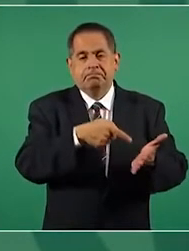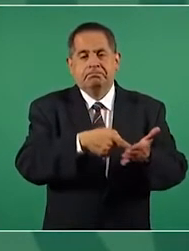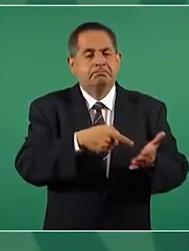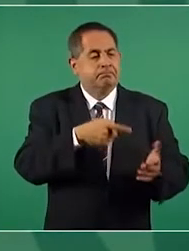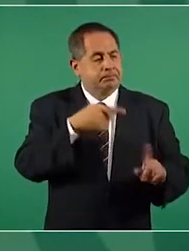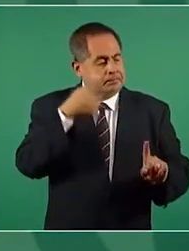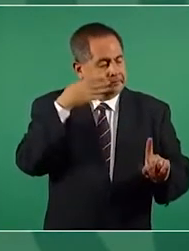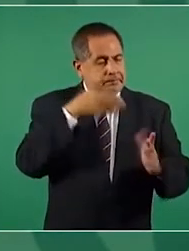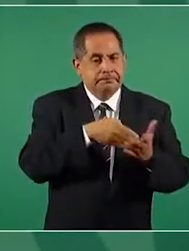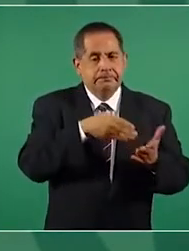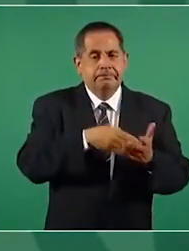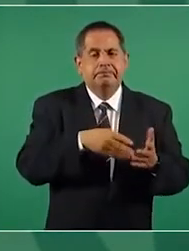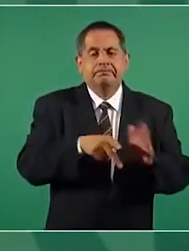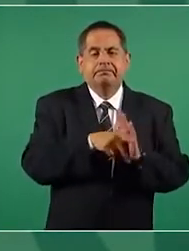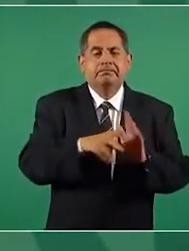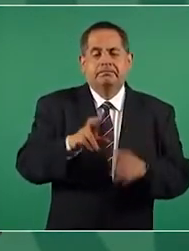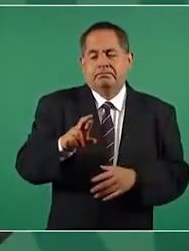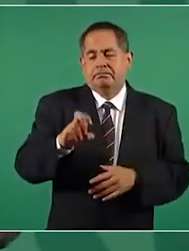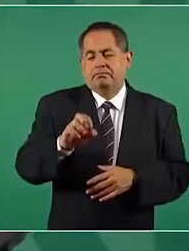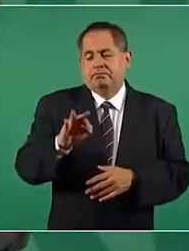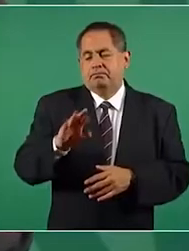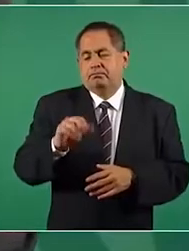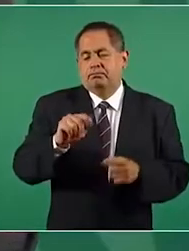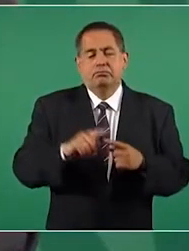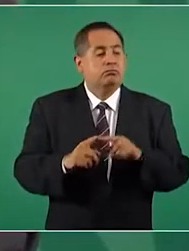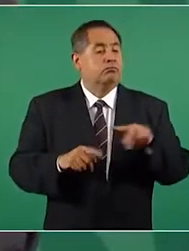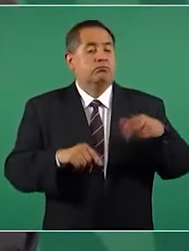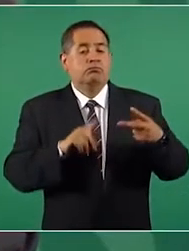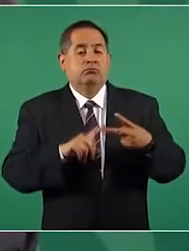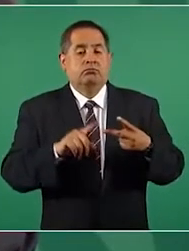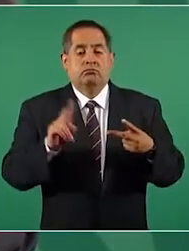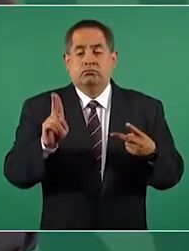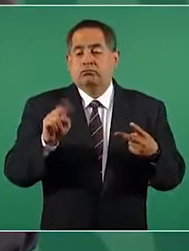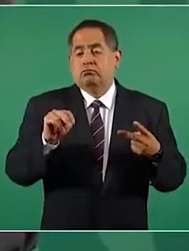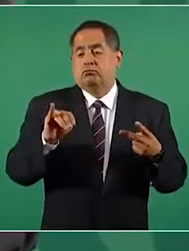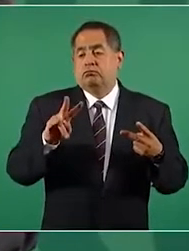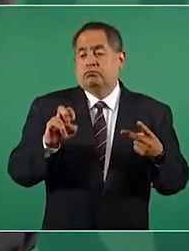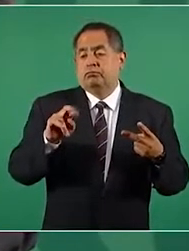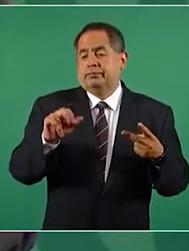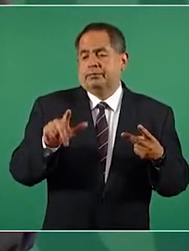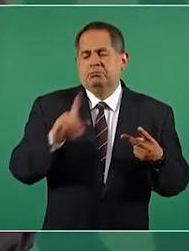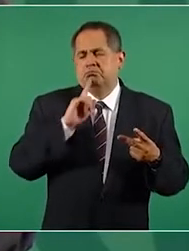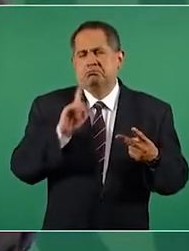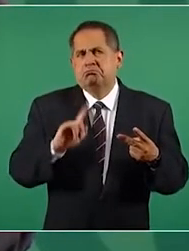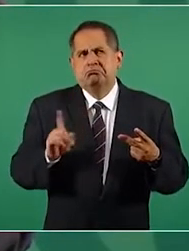en el caso del Universal, no, ahí